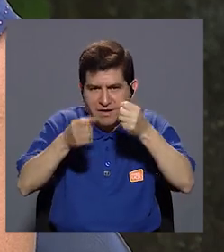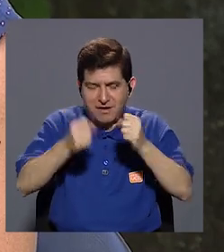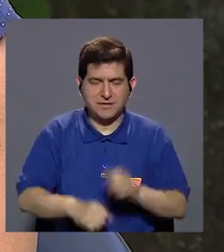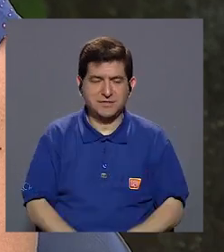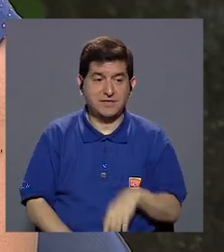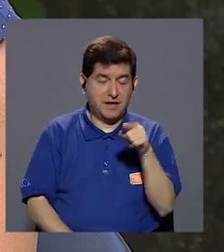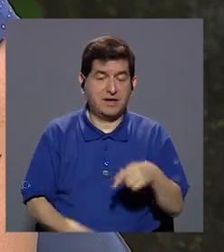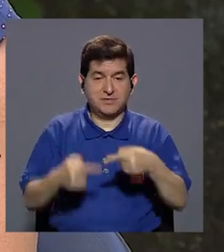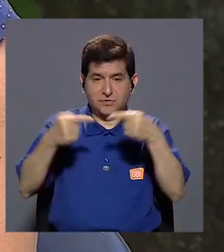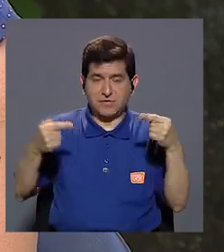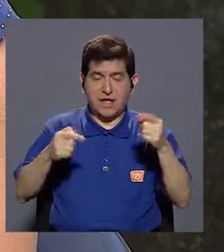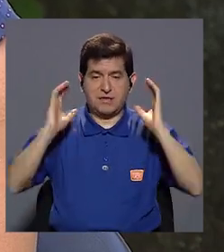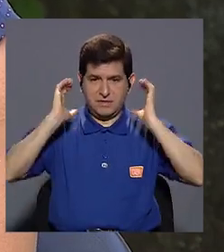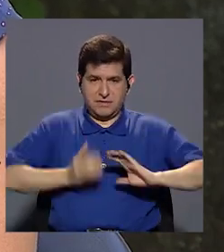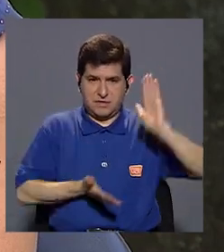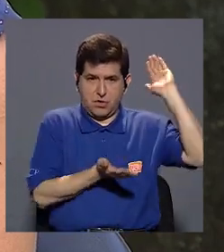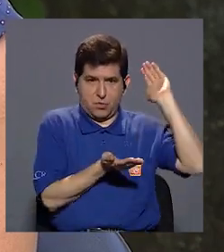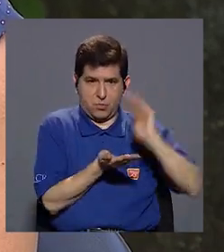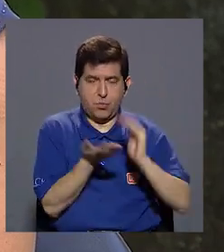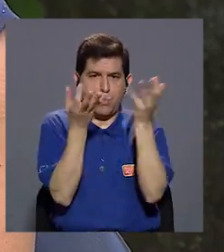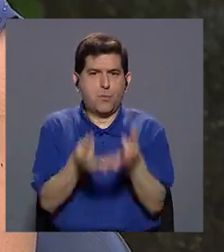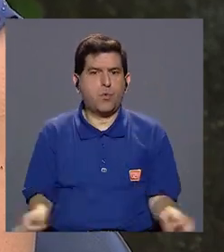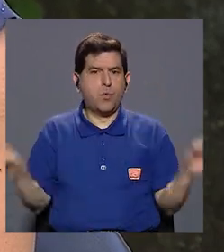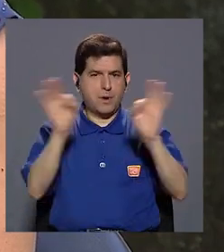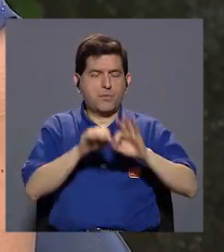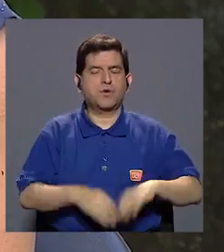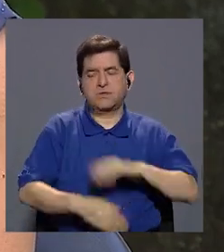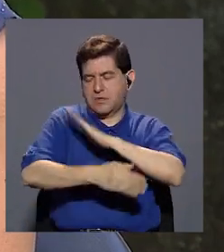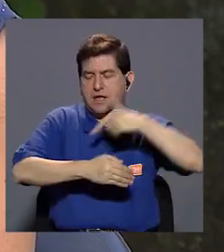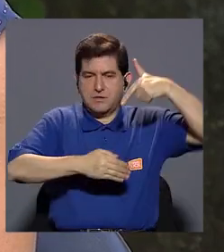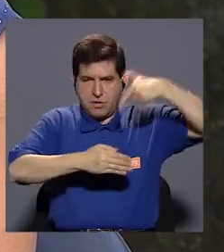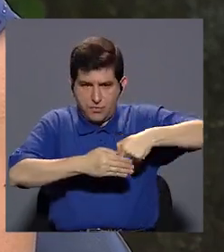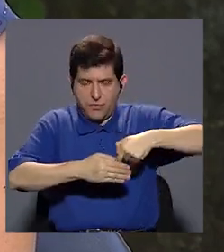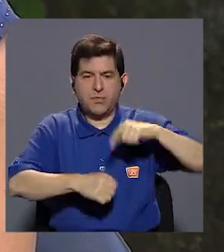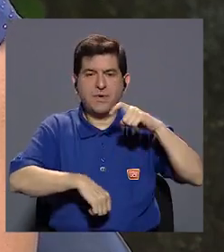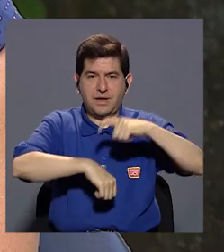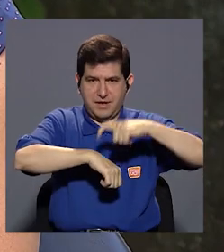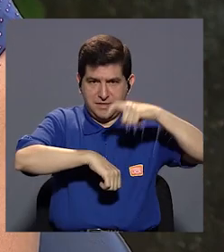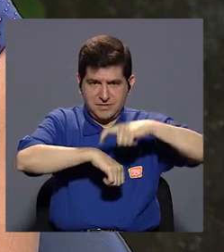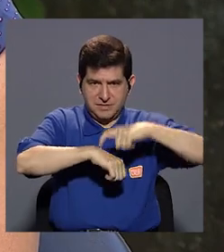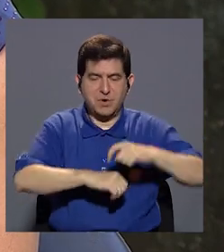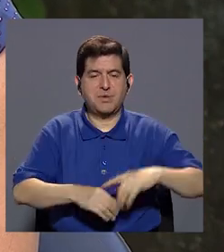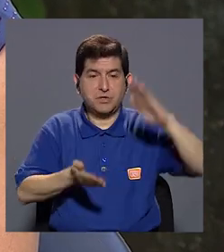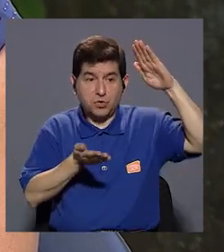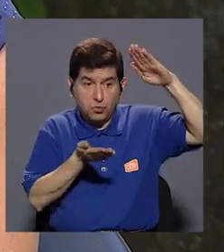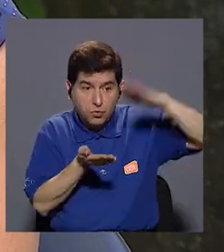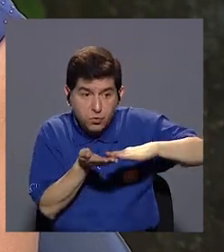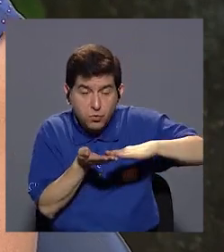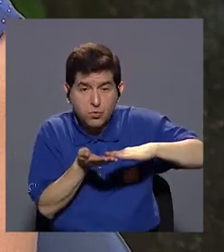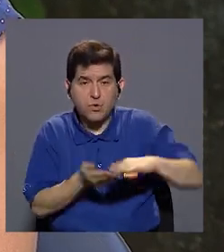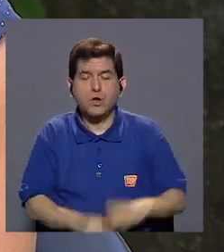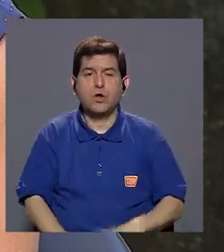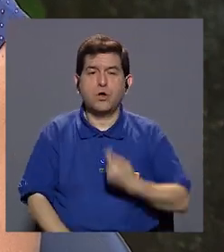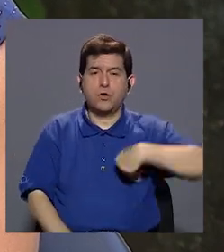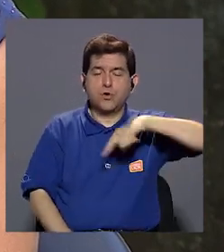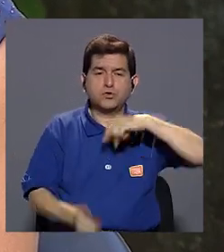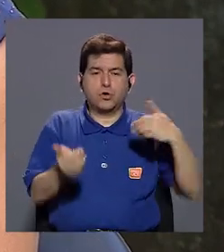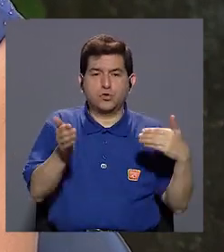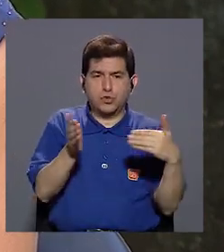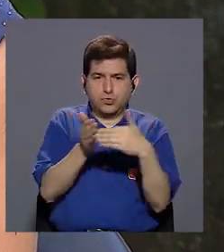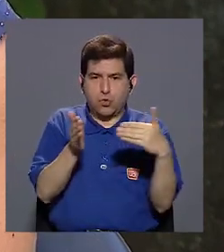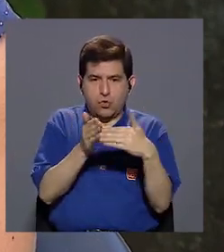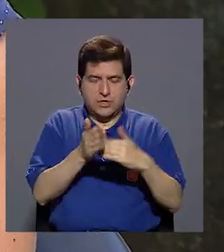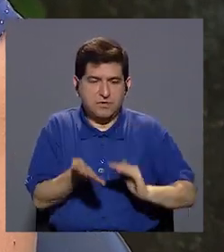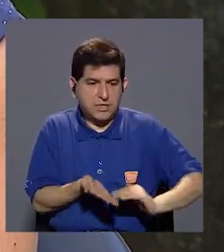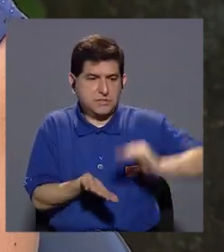donde esos anticuerpos disminuyen es que es importante vacunar porque entonces en ese pico de caída levantamos otra